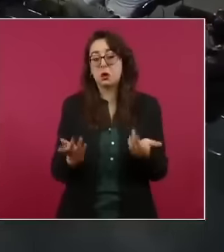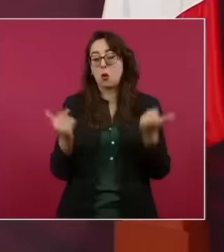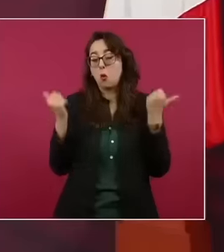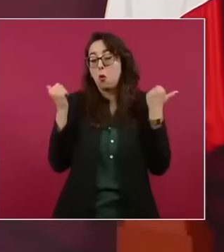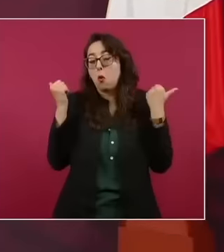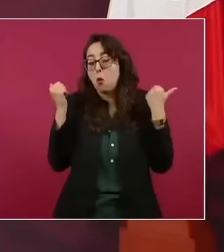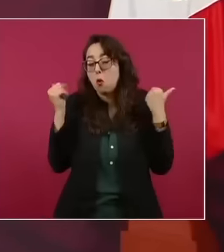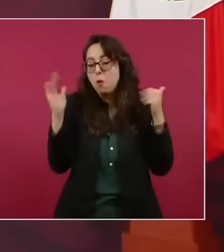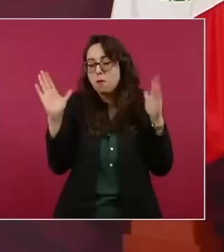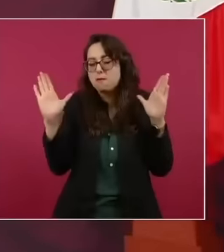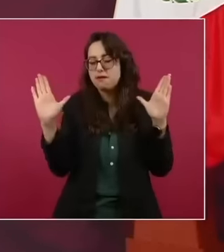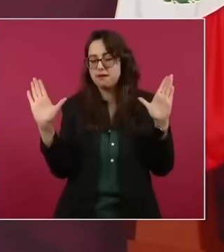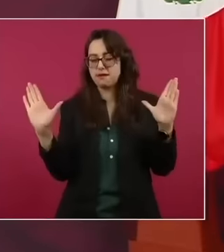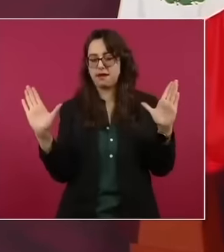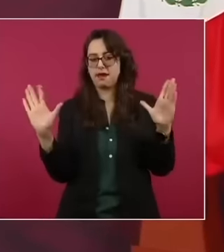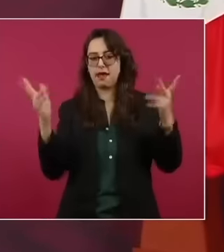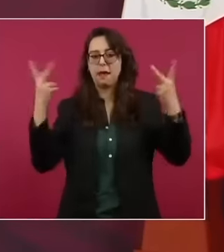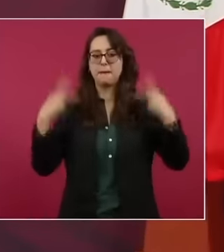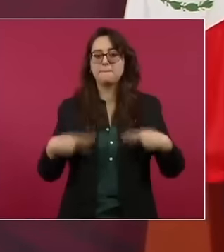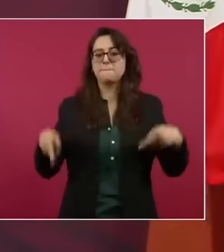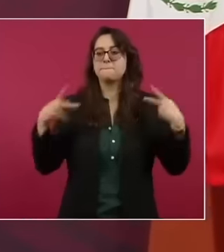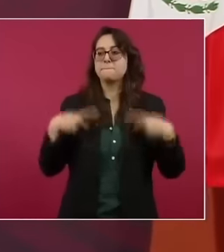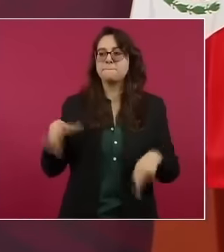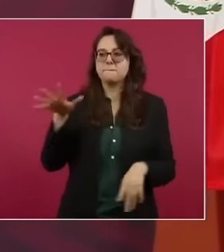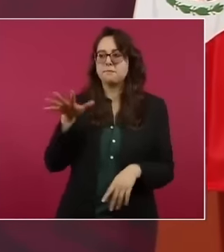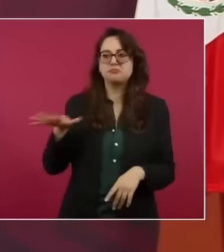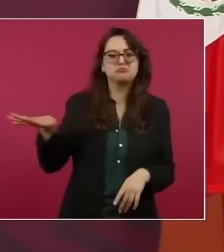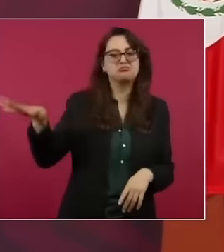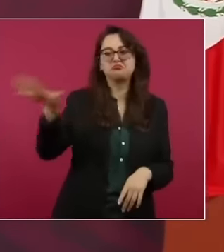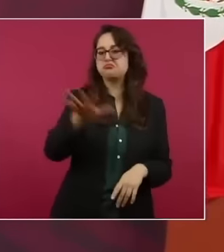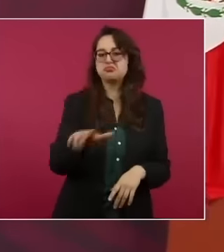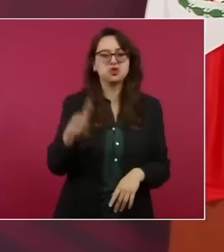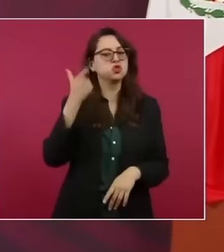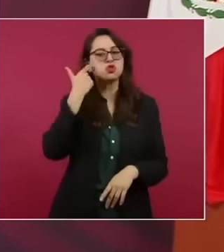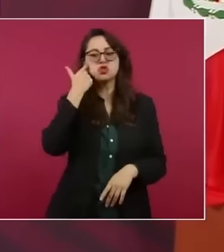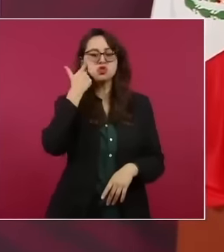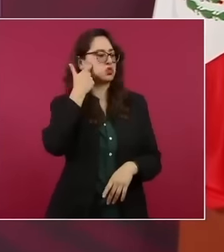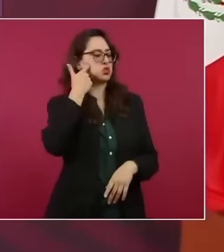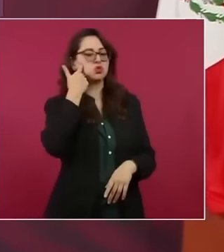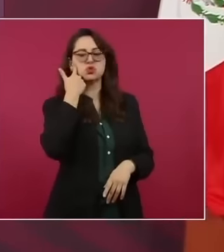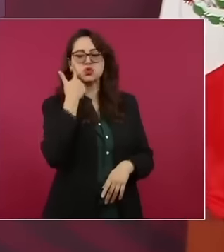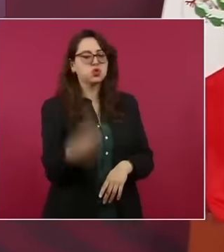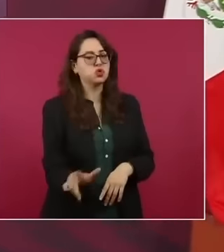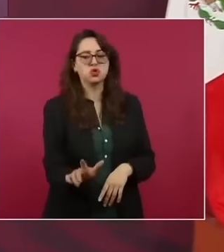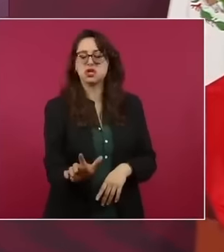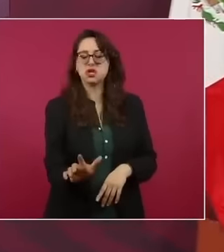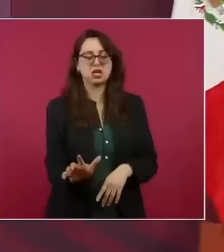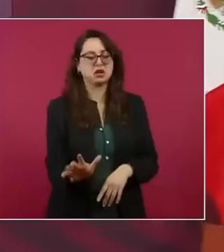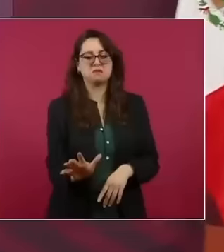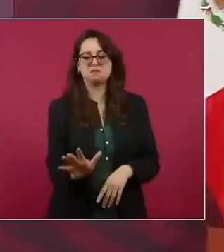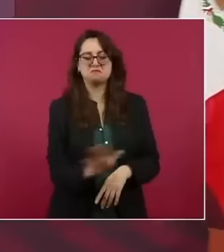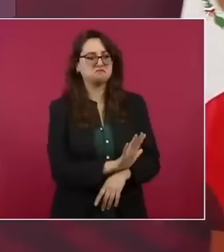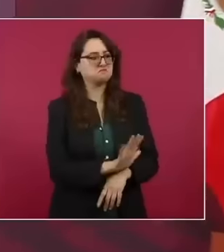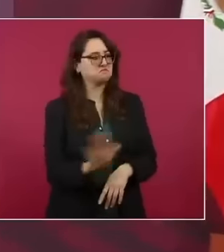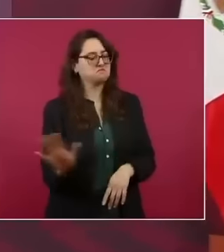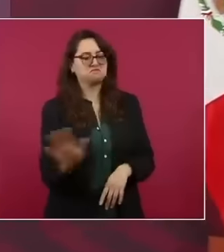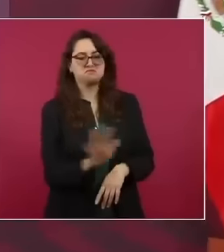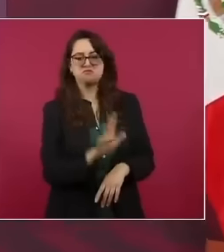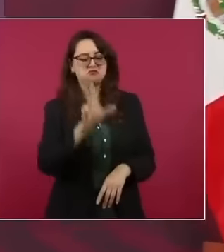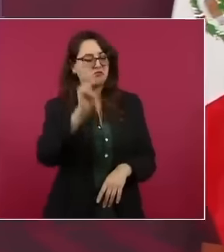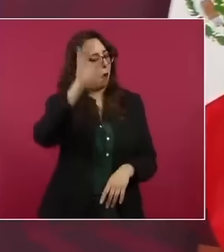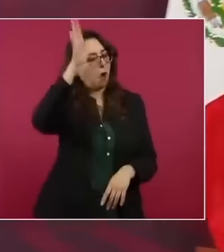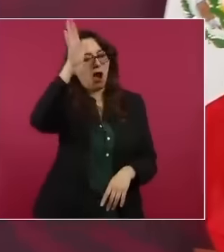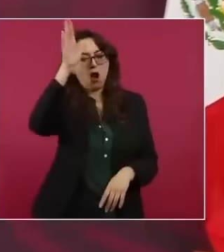¿cómo atravesar por todos estos lugares,